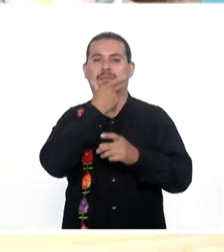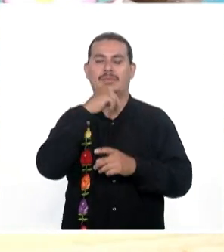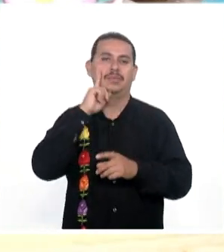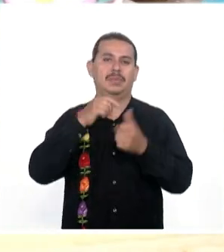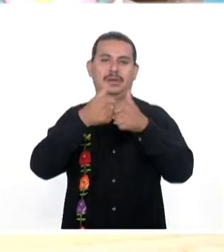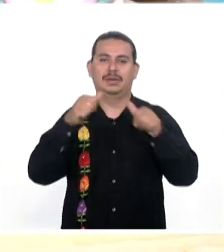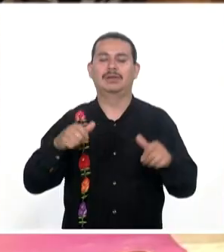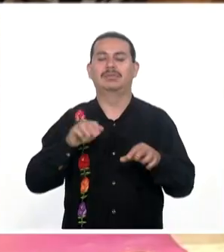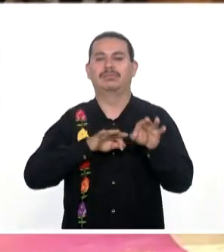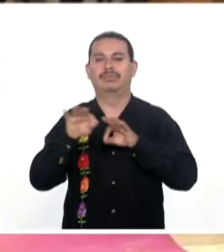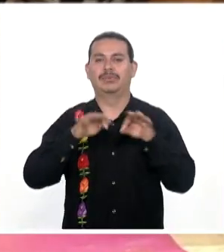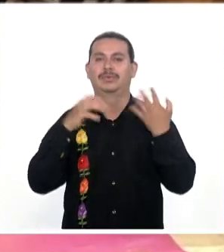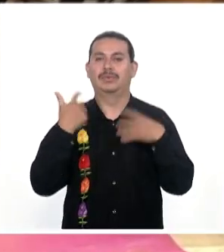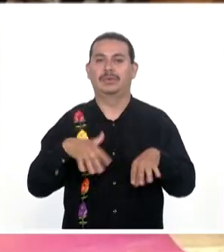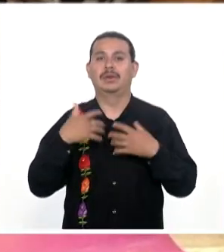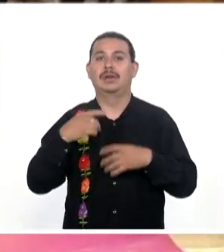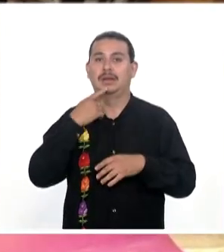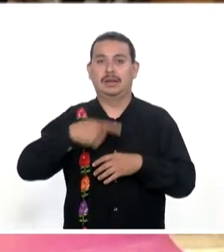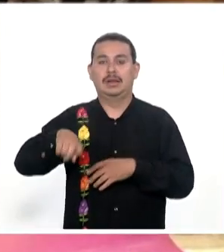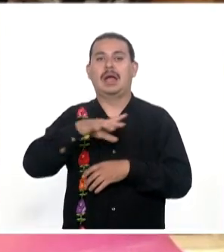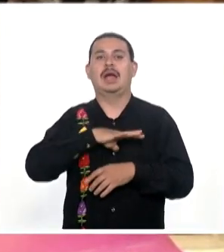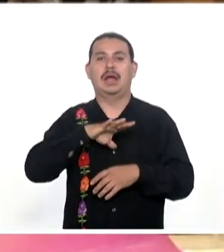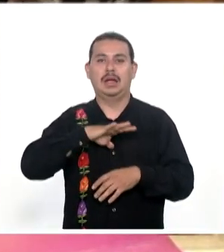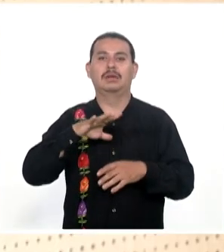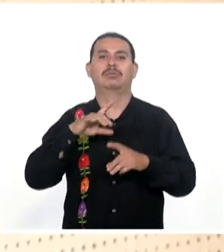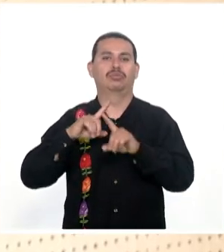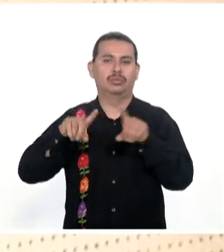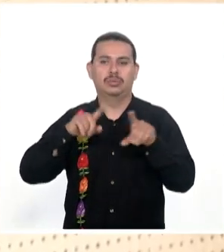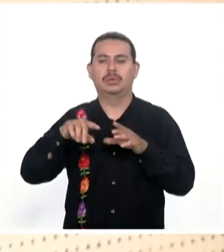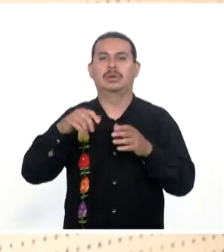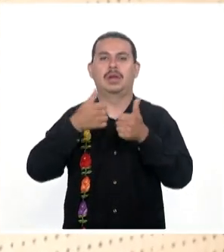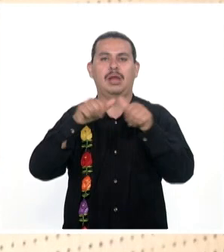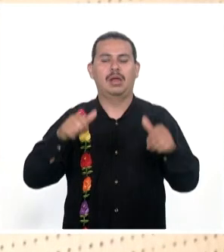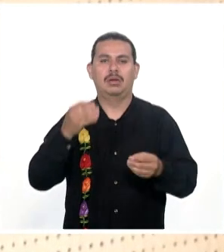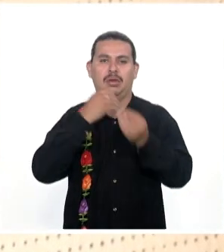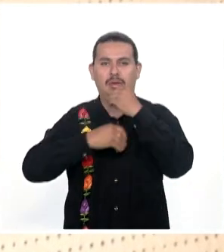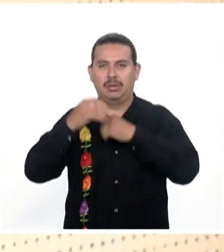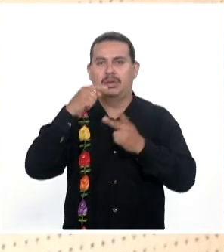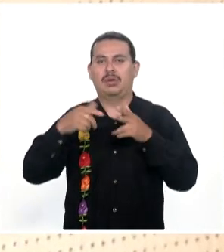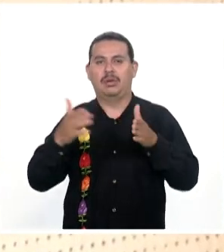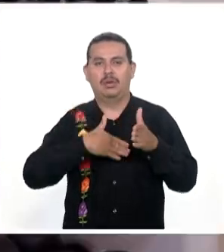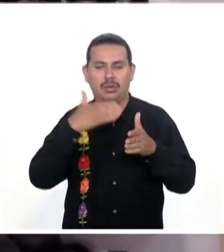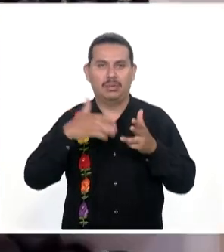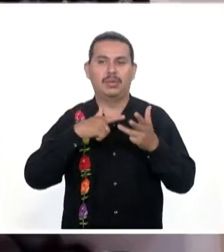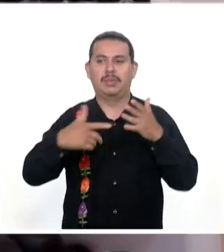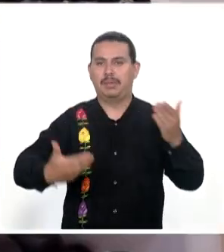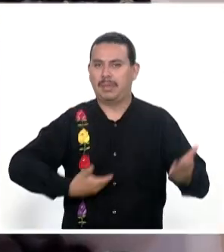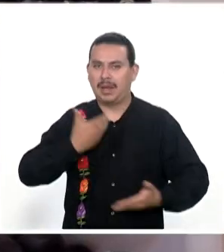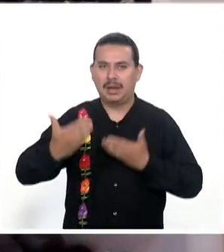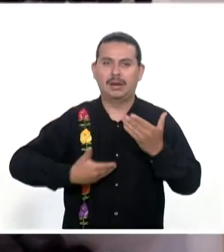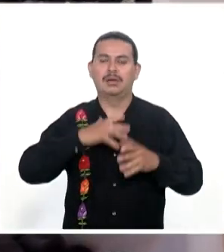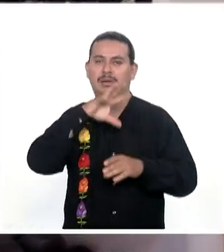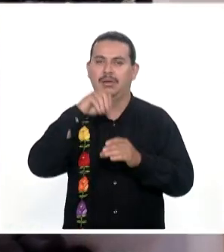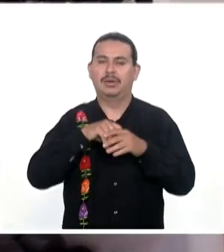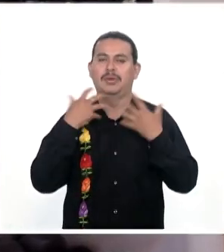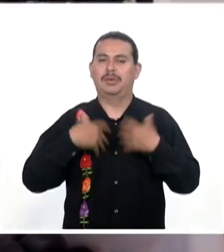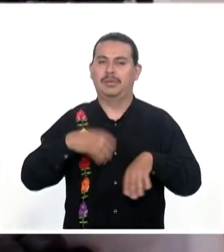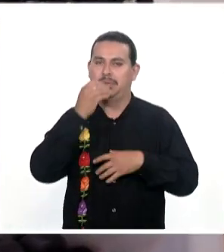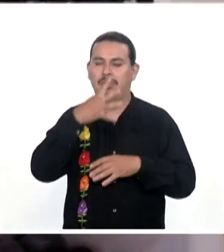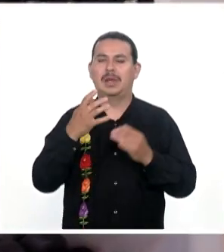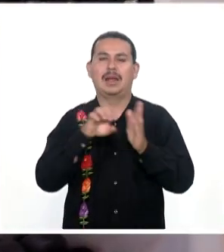artesanas y artesanos. Comentó que también habrá demostraciones artesanales, gastronomía y bailes